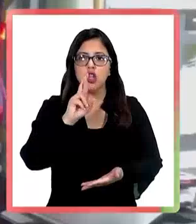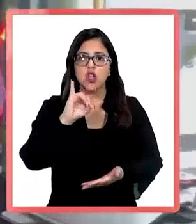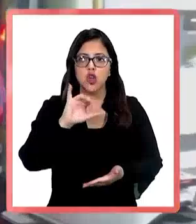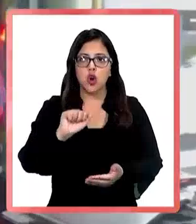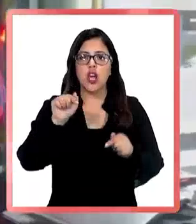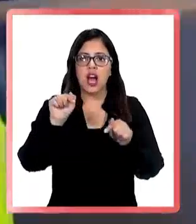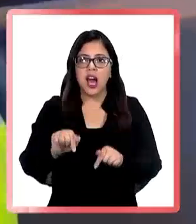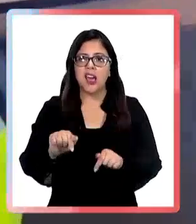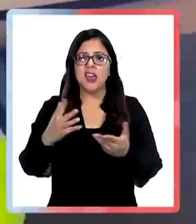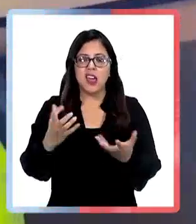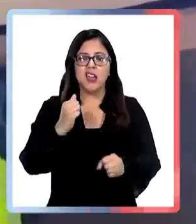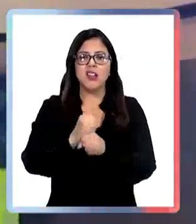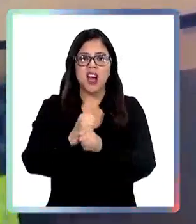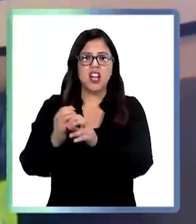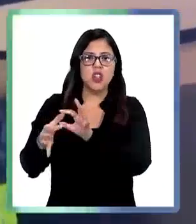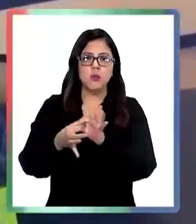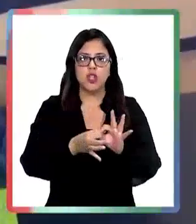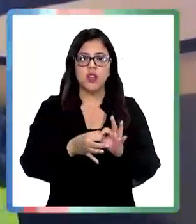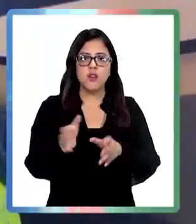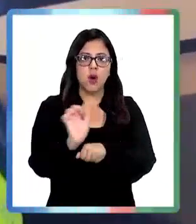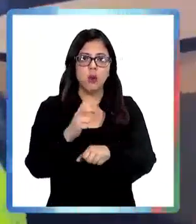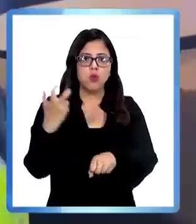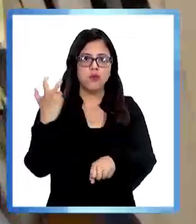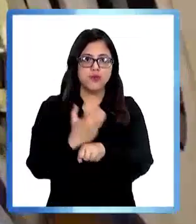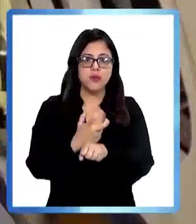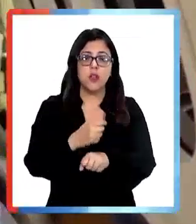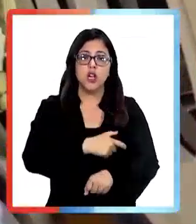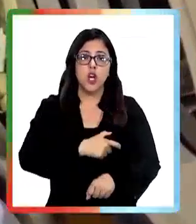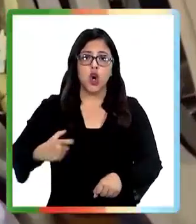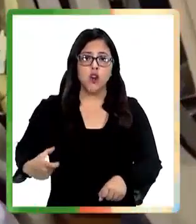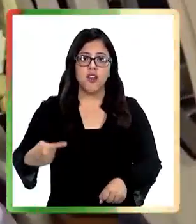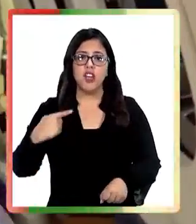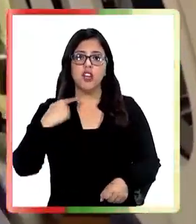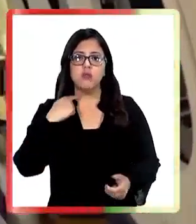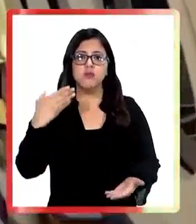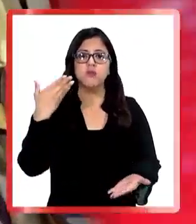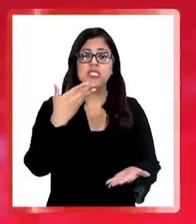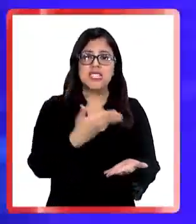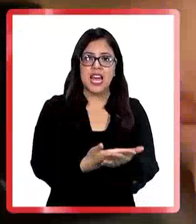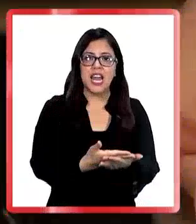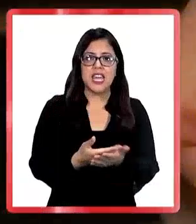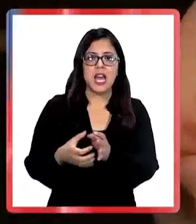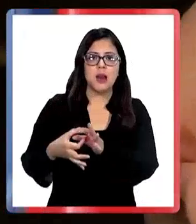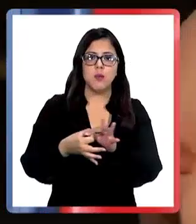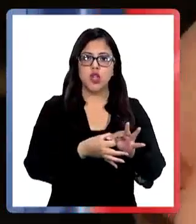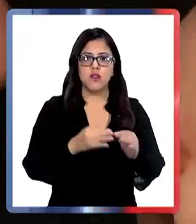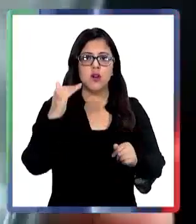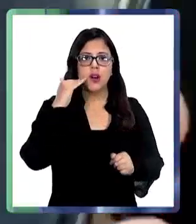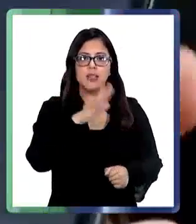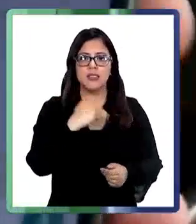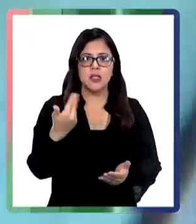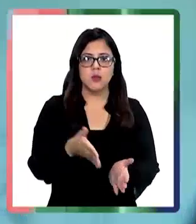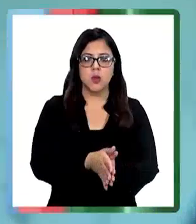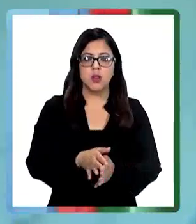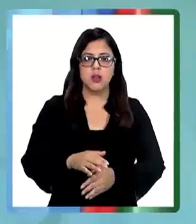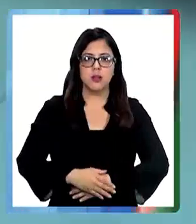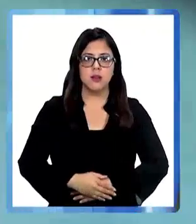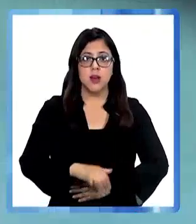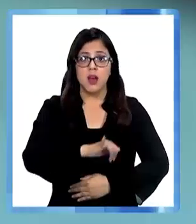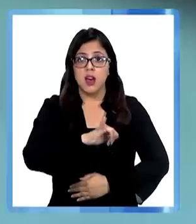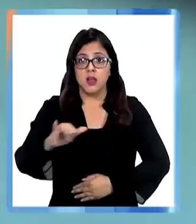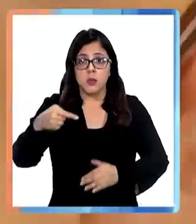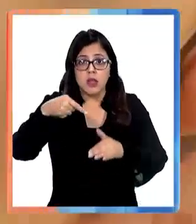operativo por un vehículo robado. El gobierno presentó una querella por homicidio frustrado. Después del hackeo al Estado Mayor